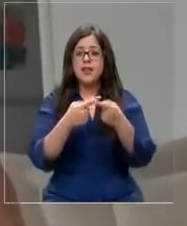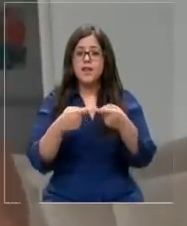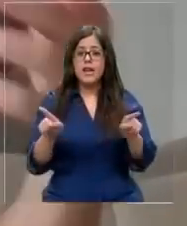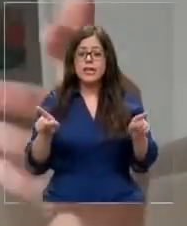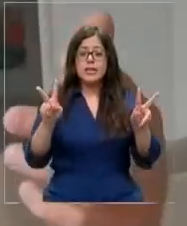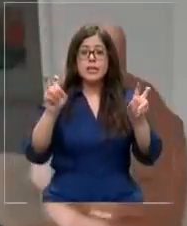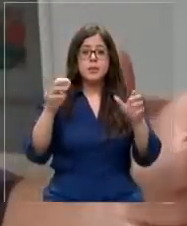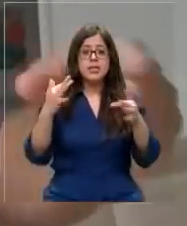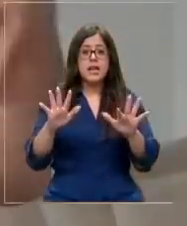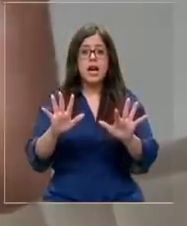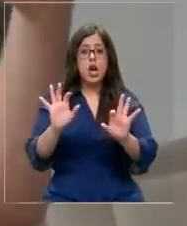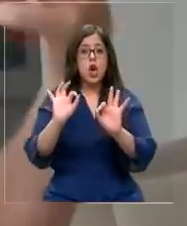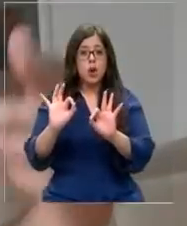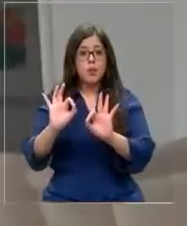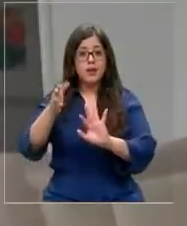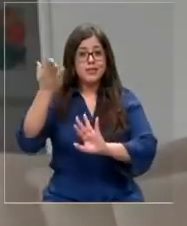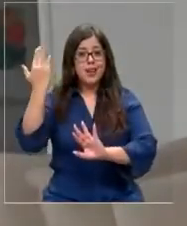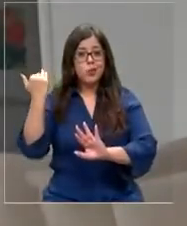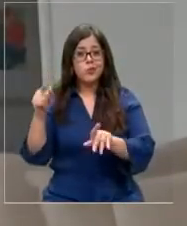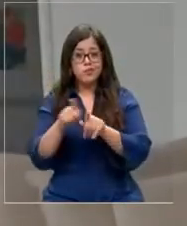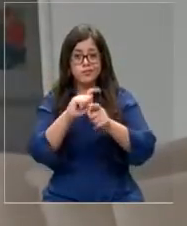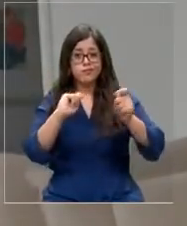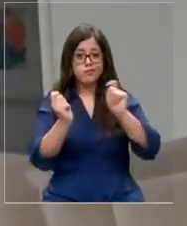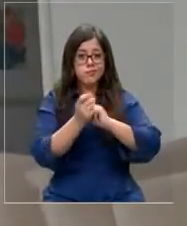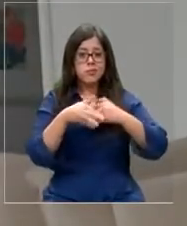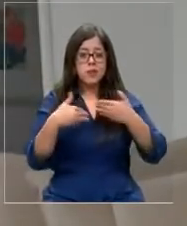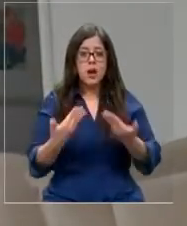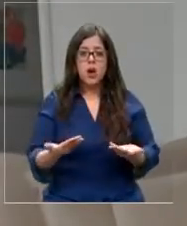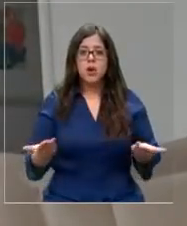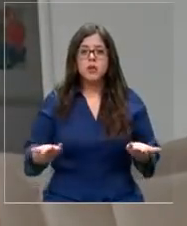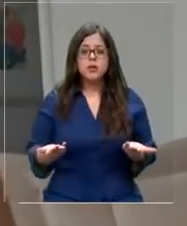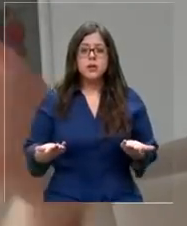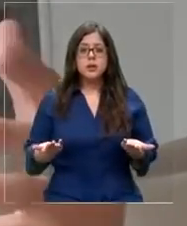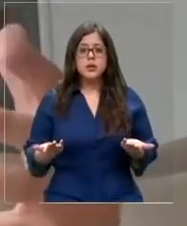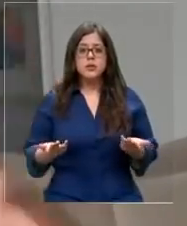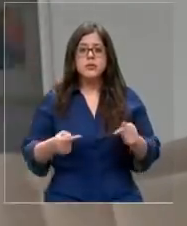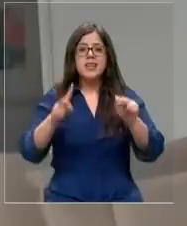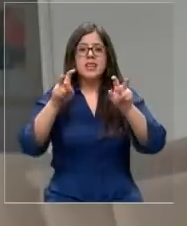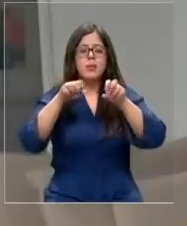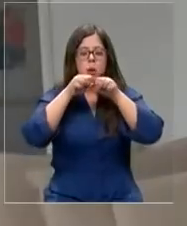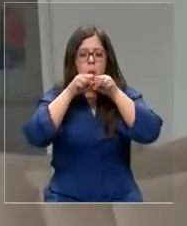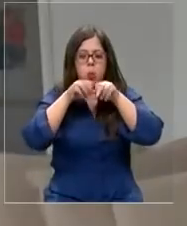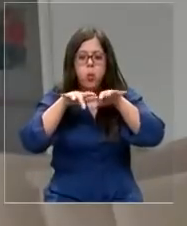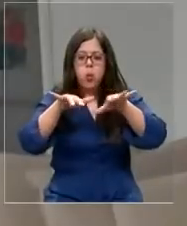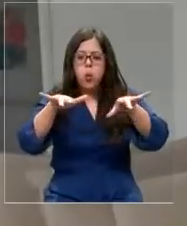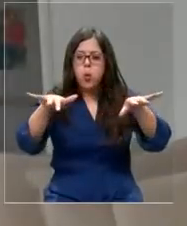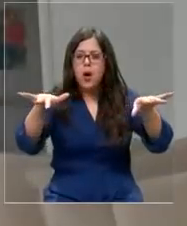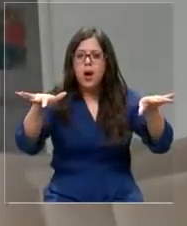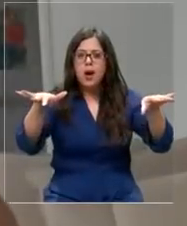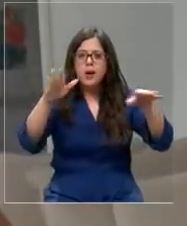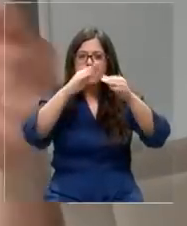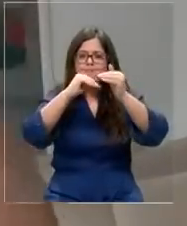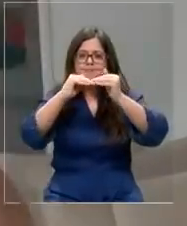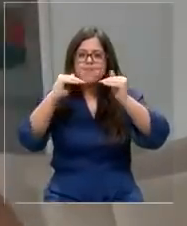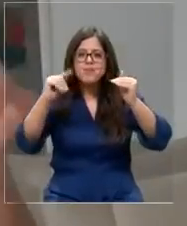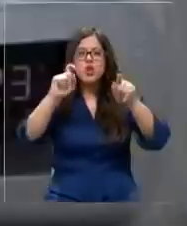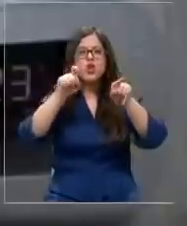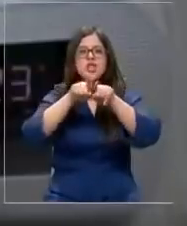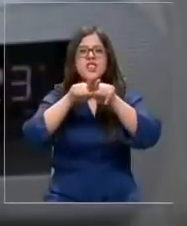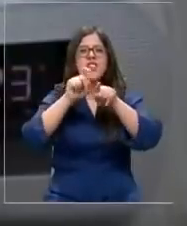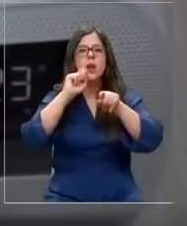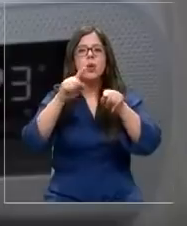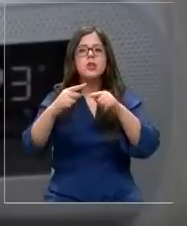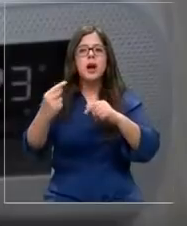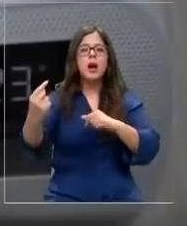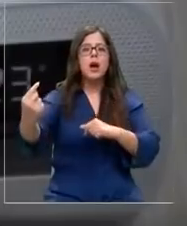aire acondicionados tradicionales, del cual cambiamos, es que la distribución del aire de una manera mucho más pareja no es ese típico chorro de